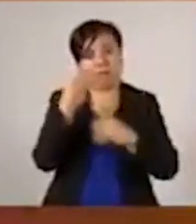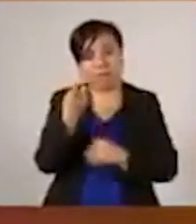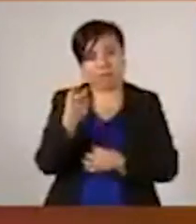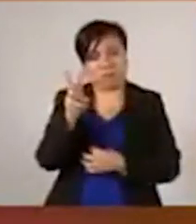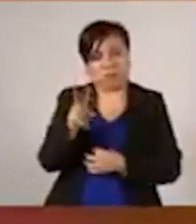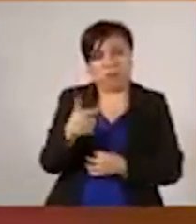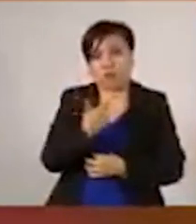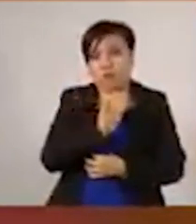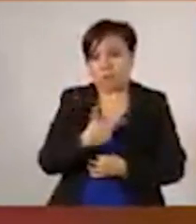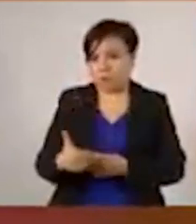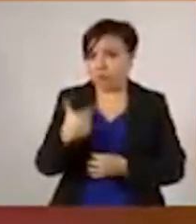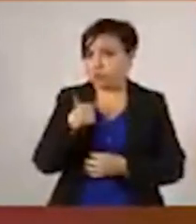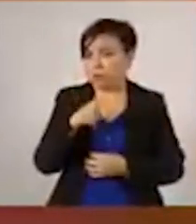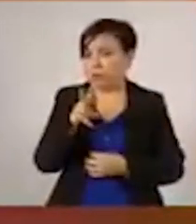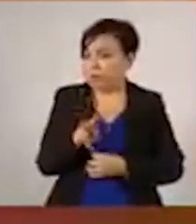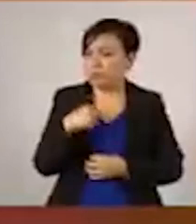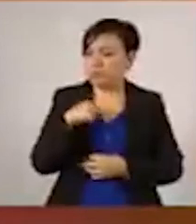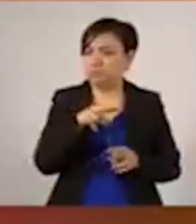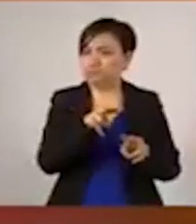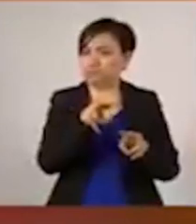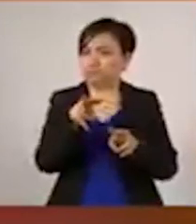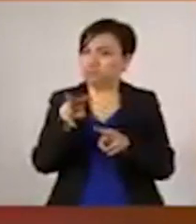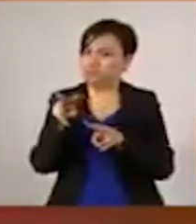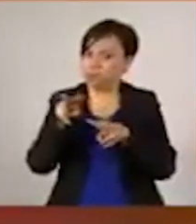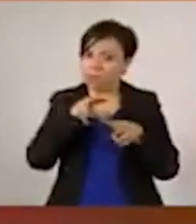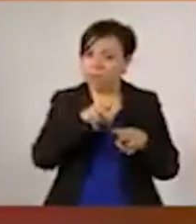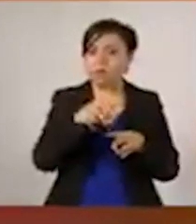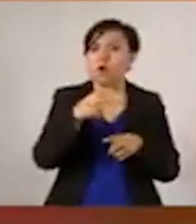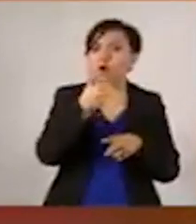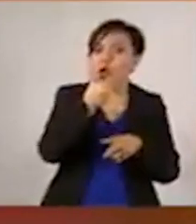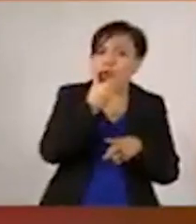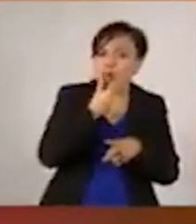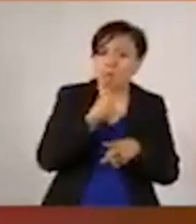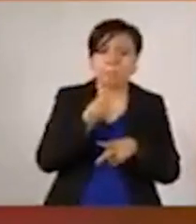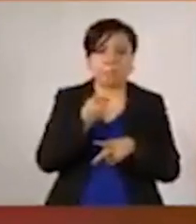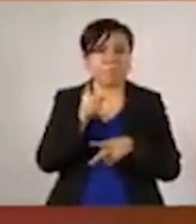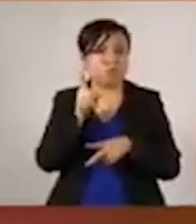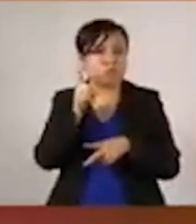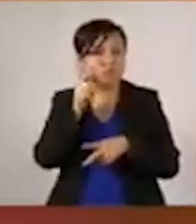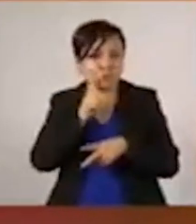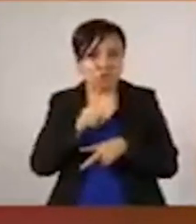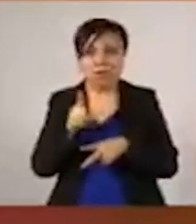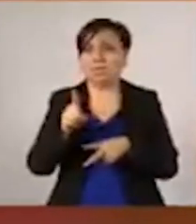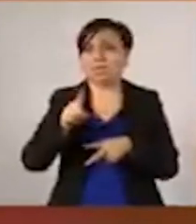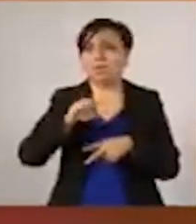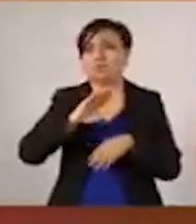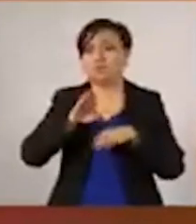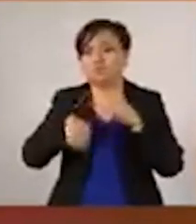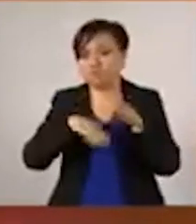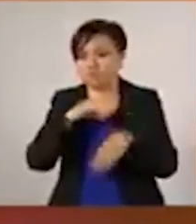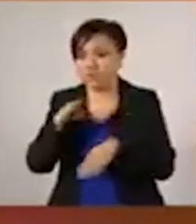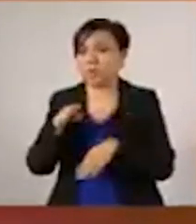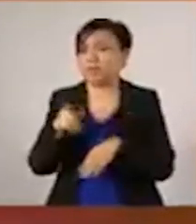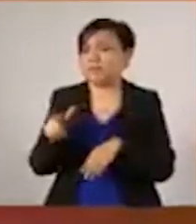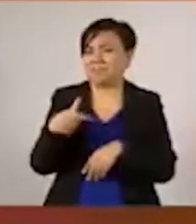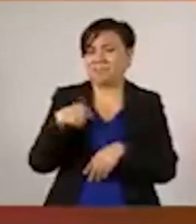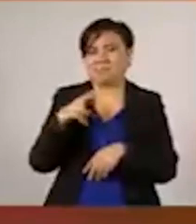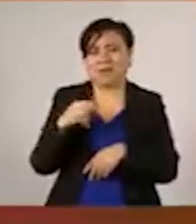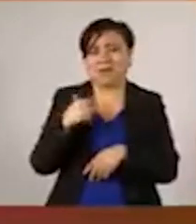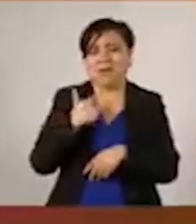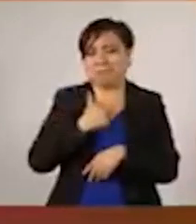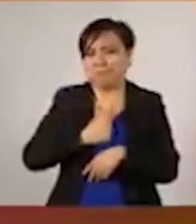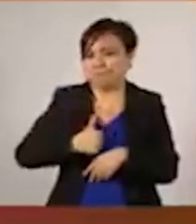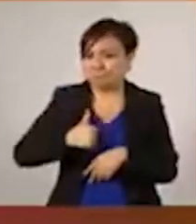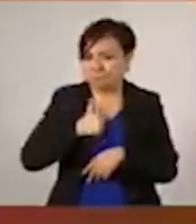mí me duele muchísimo ver caer compañeras, compañeros del personal de salud, médicos, enfermeras y